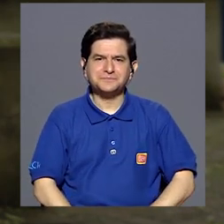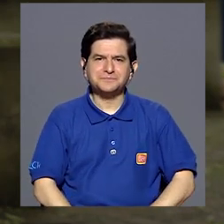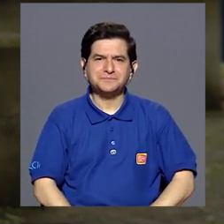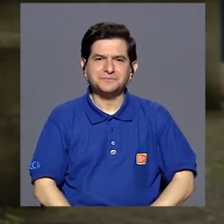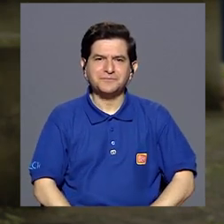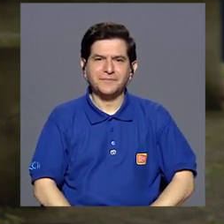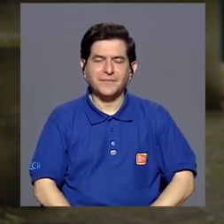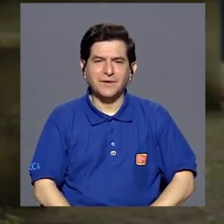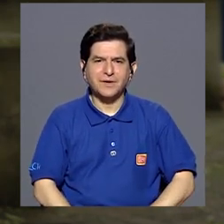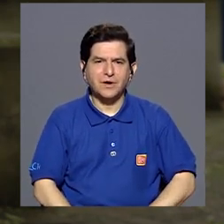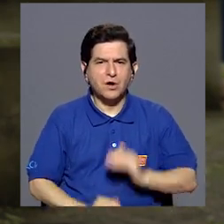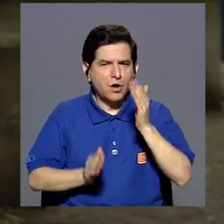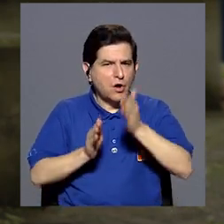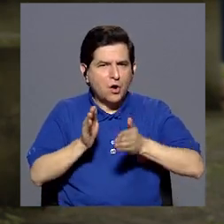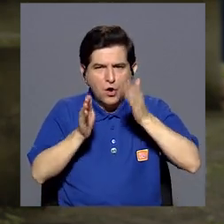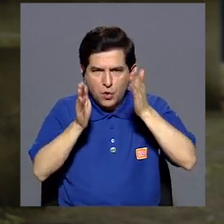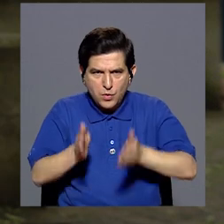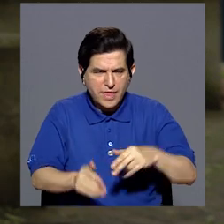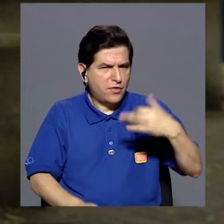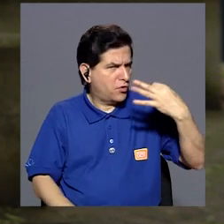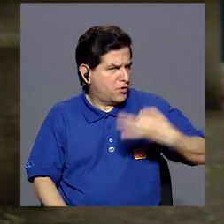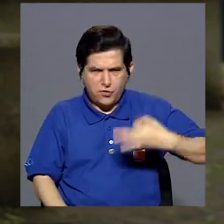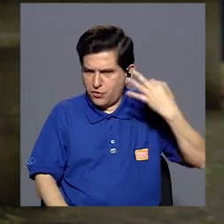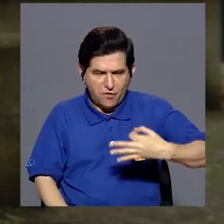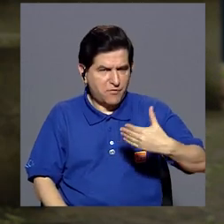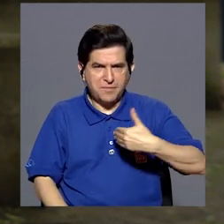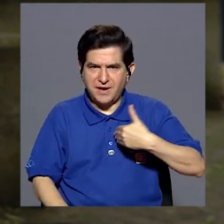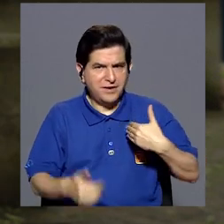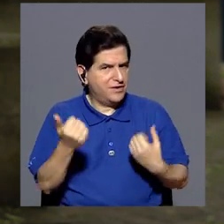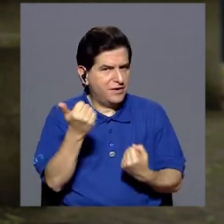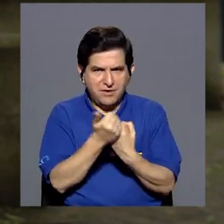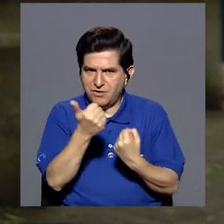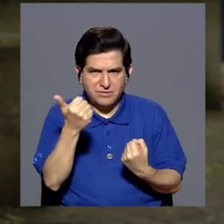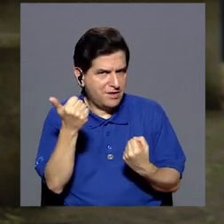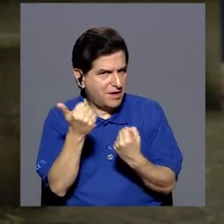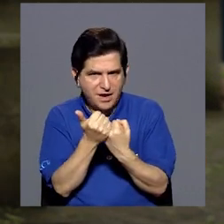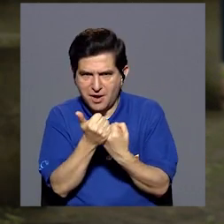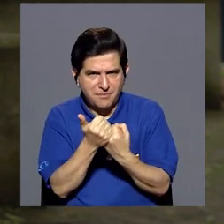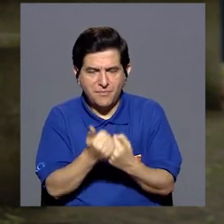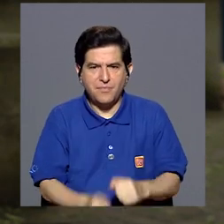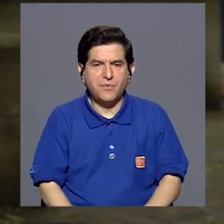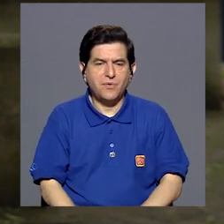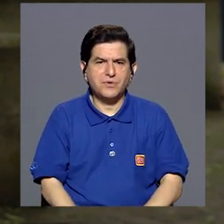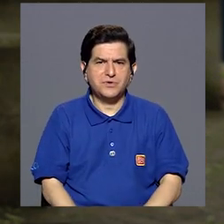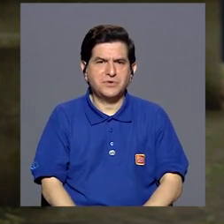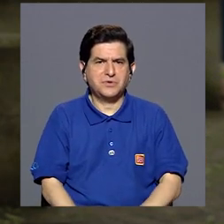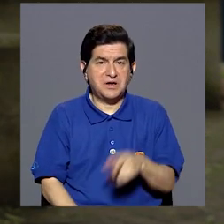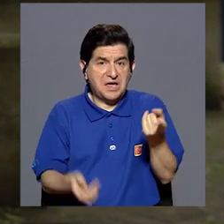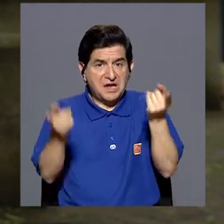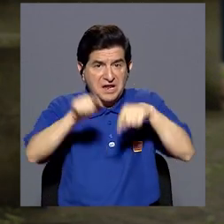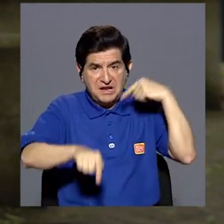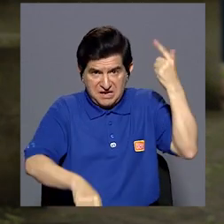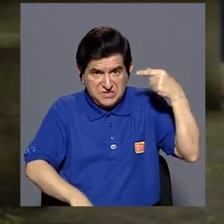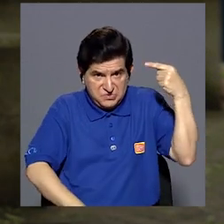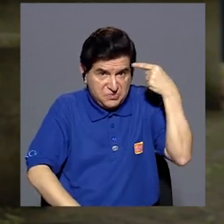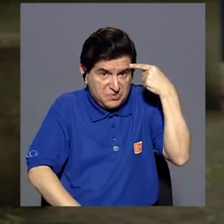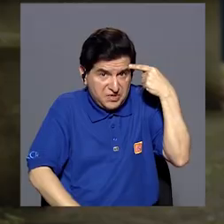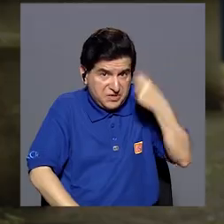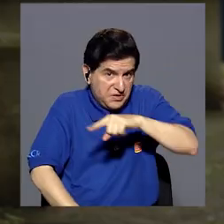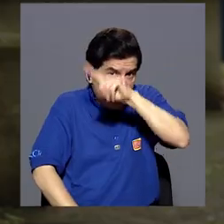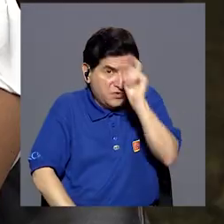ellos, digamos, un cuidador informal, me imagino que no tiene como un apoyo o recibe ningún apoyo del gobierno.